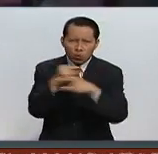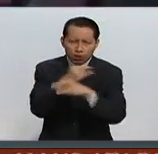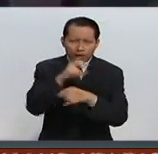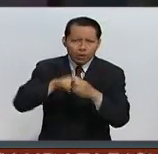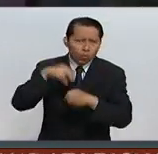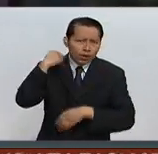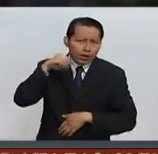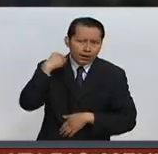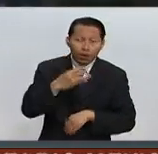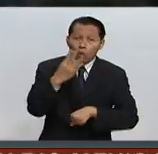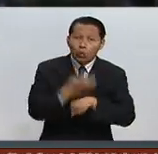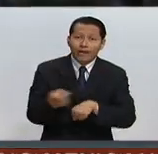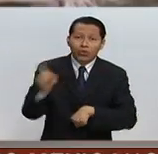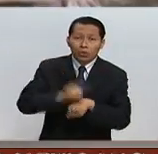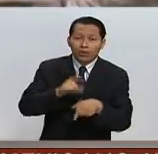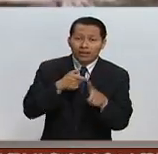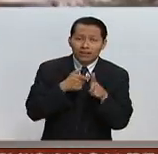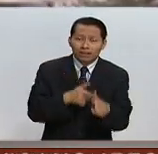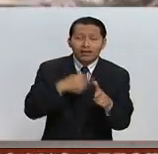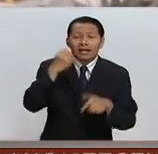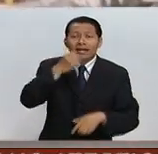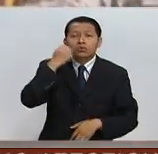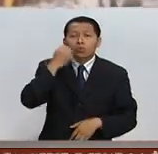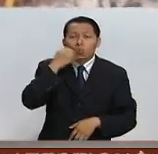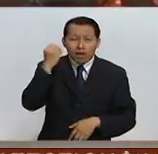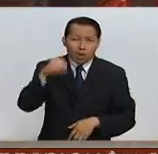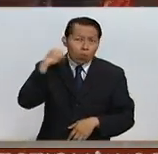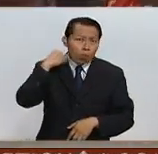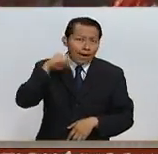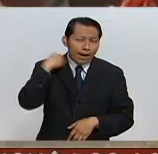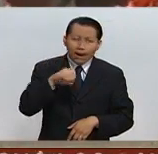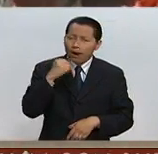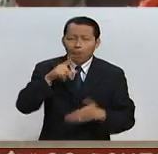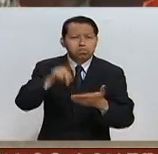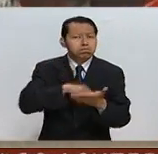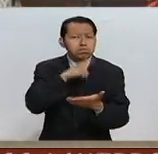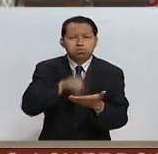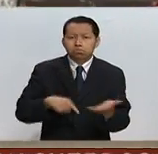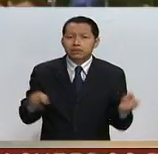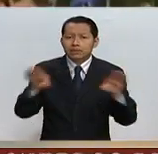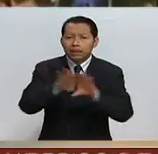Por cuarto día consecutivo, las escuelas oaxaqueñas están cerradas.